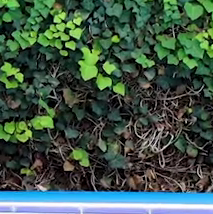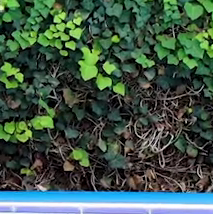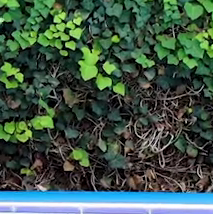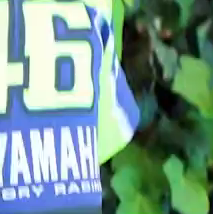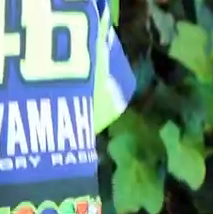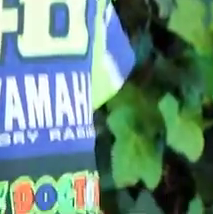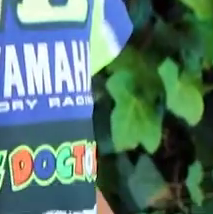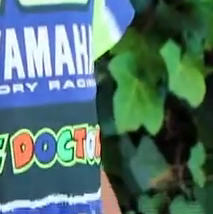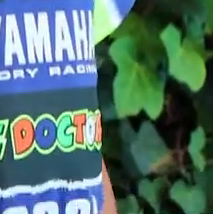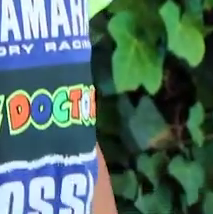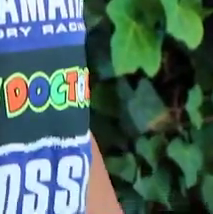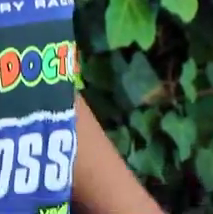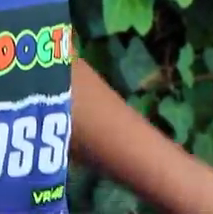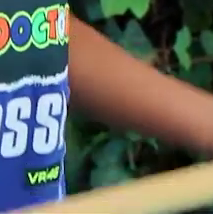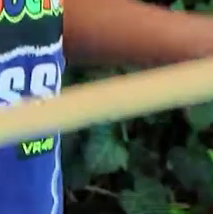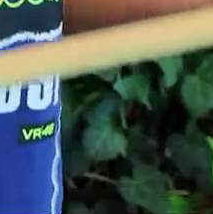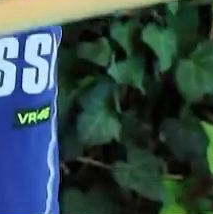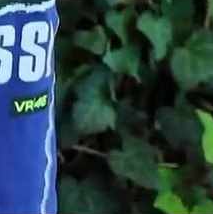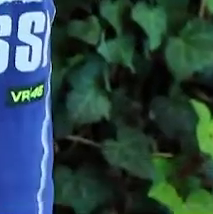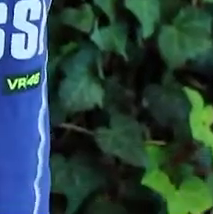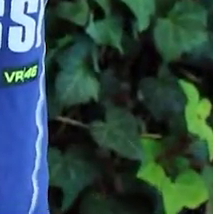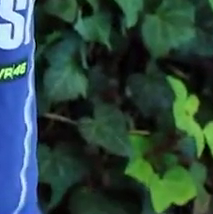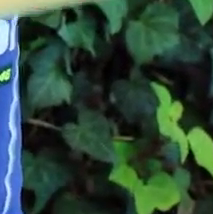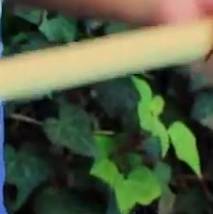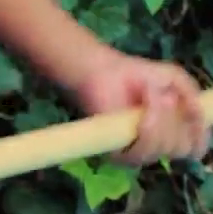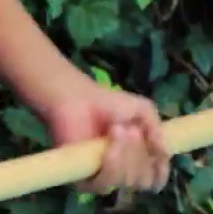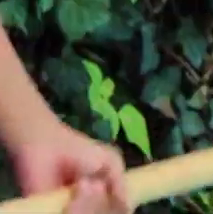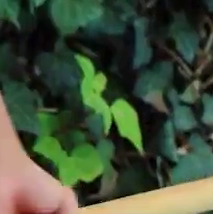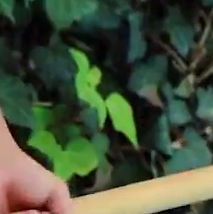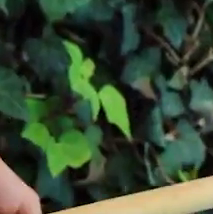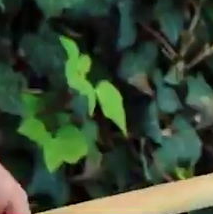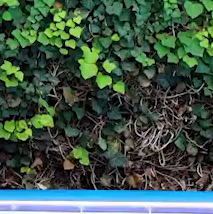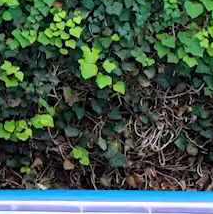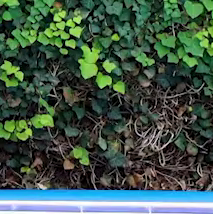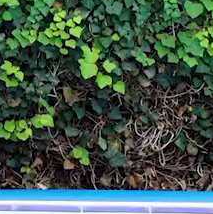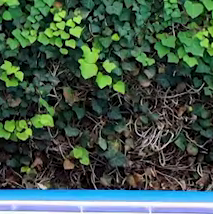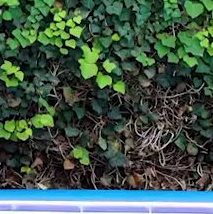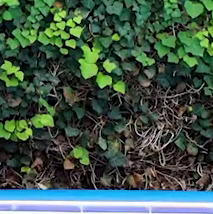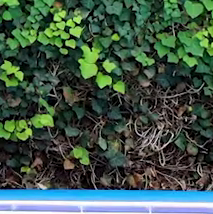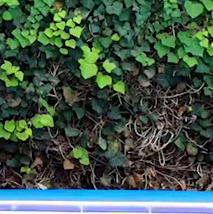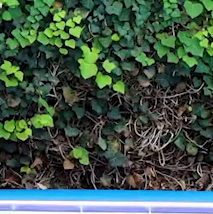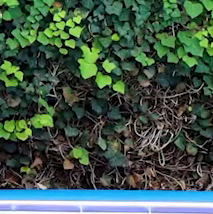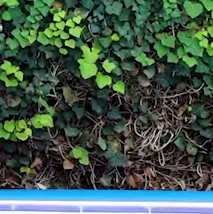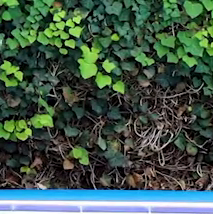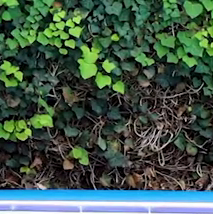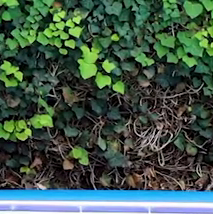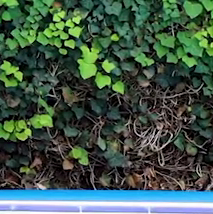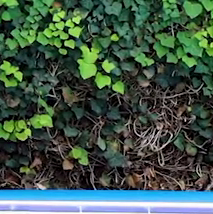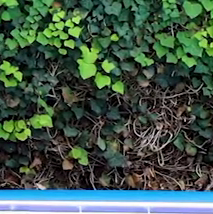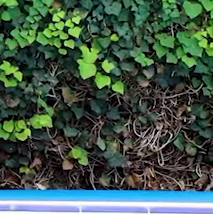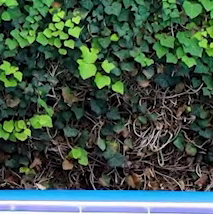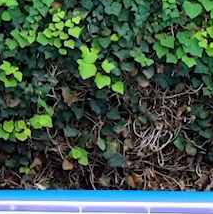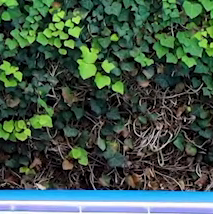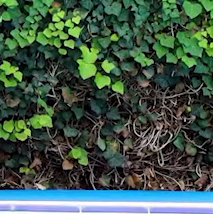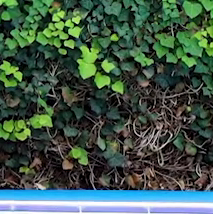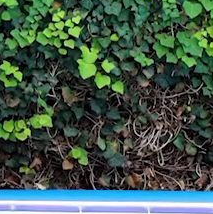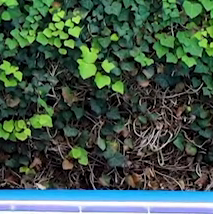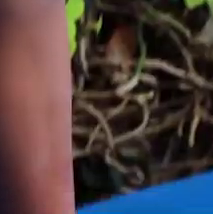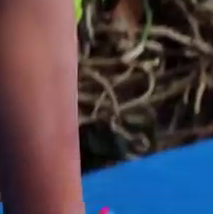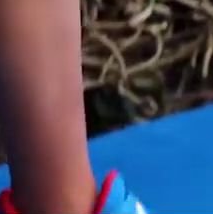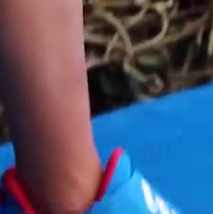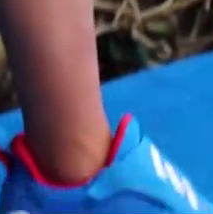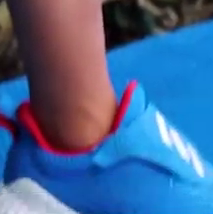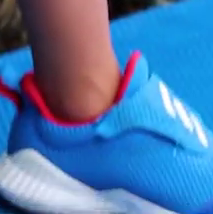derecha respiramos dos más uno dos